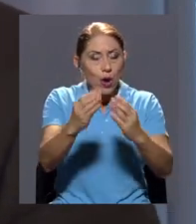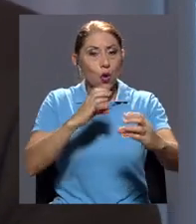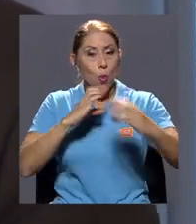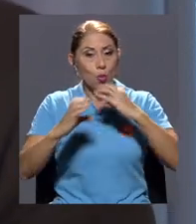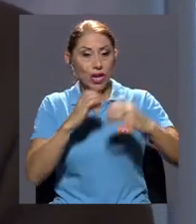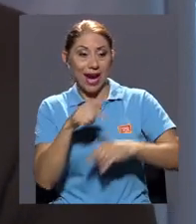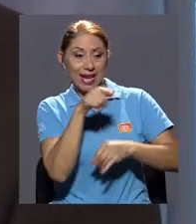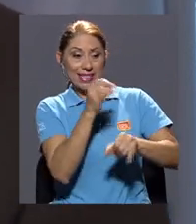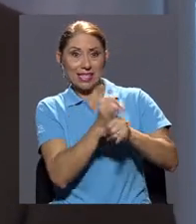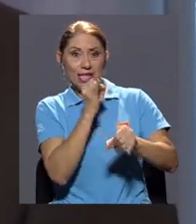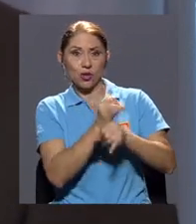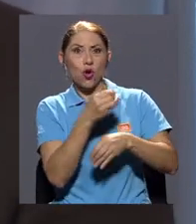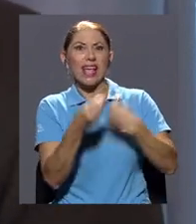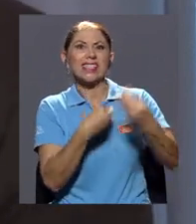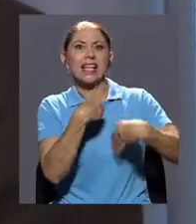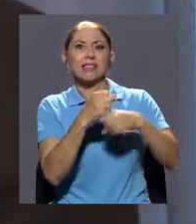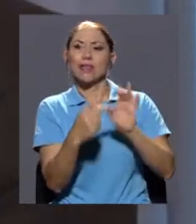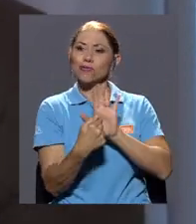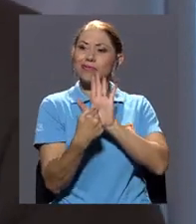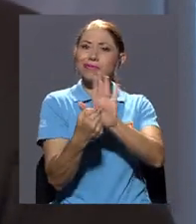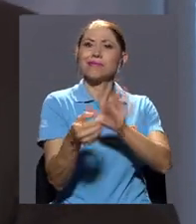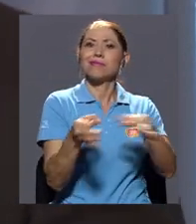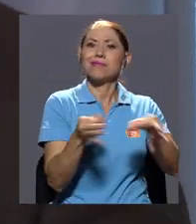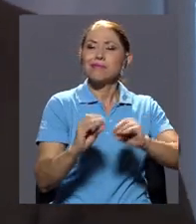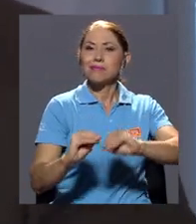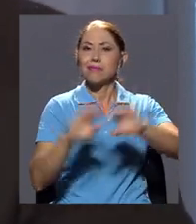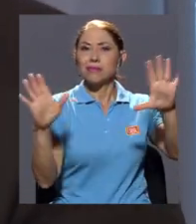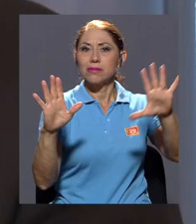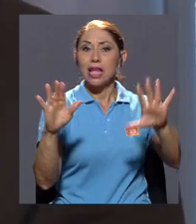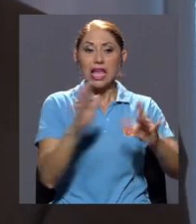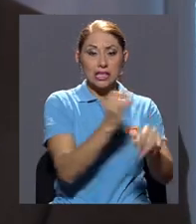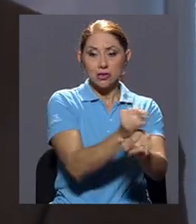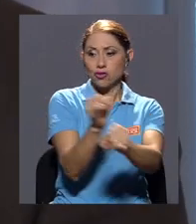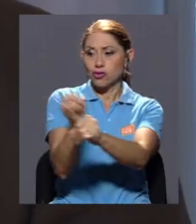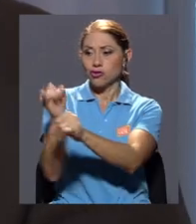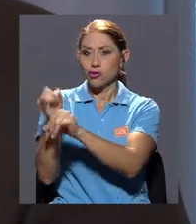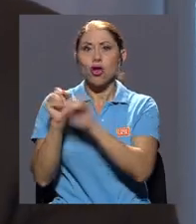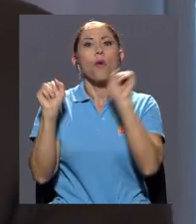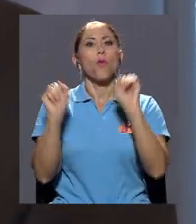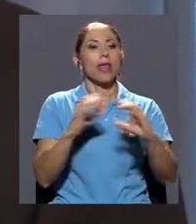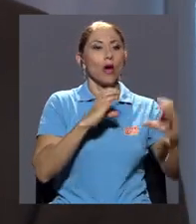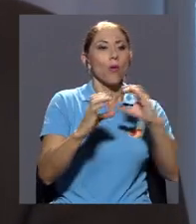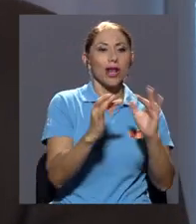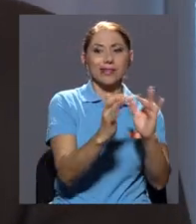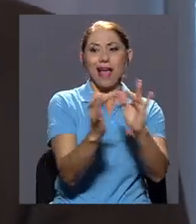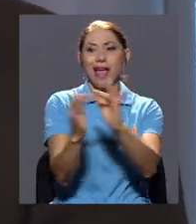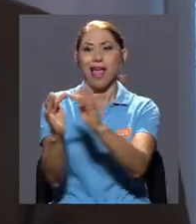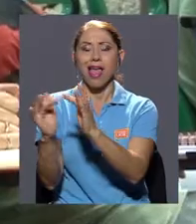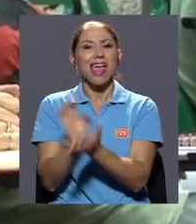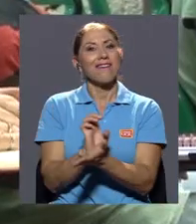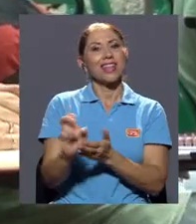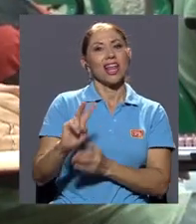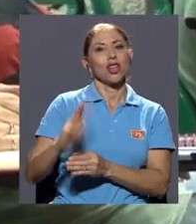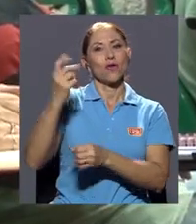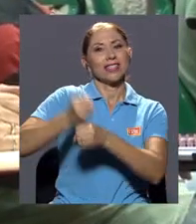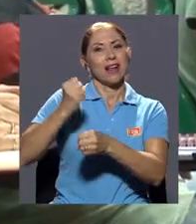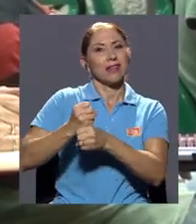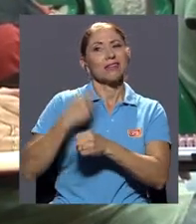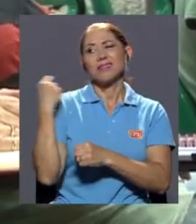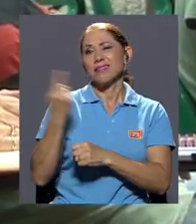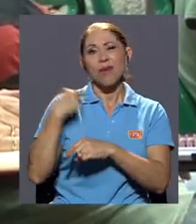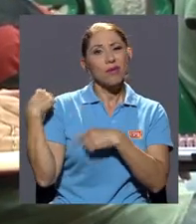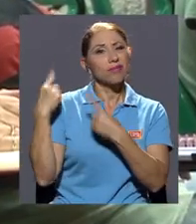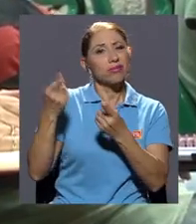está haciendo. Permite comunicarse entre las instituciones y evitar dobles trabajos, que es algo que desgraciadamente es muy frecuente en la función